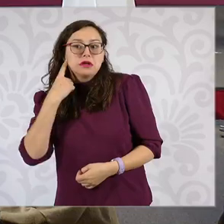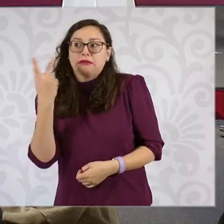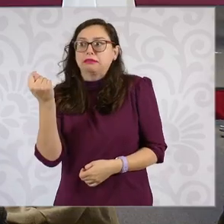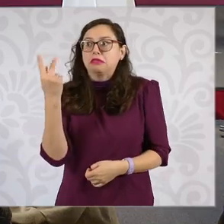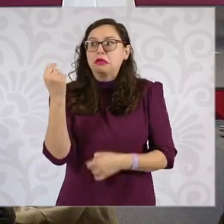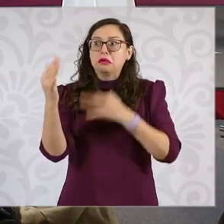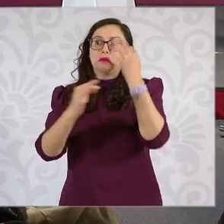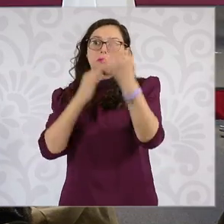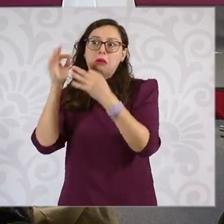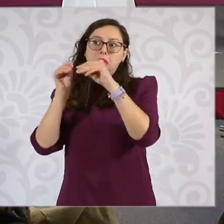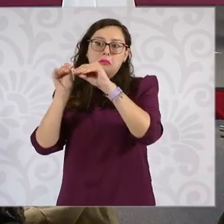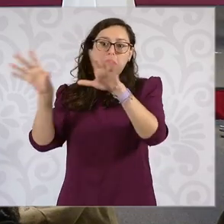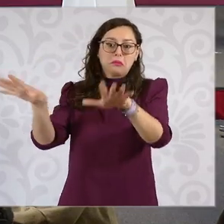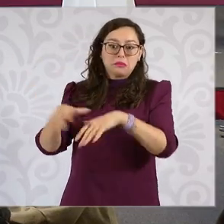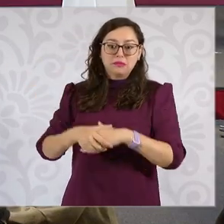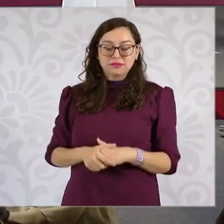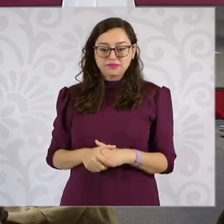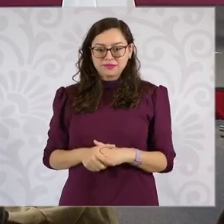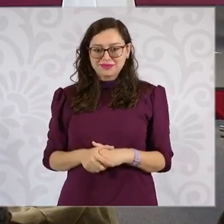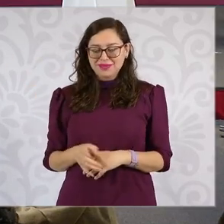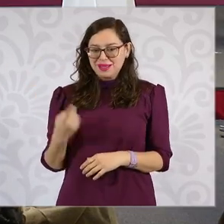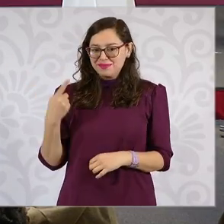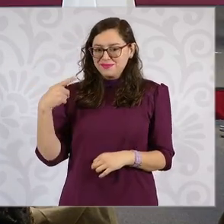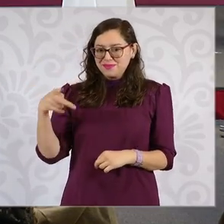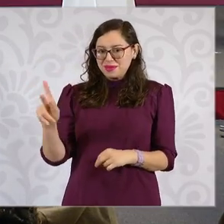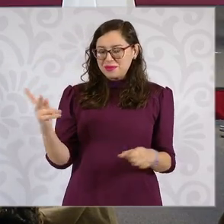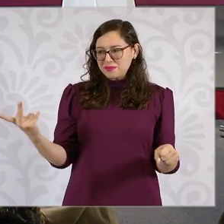¿Qué dice la ley de amparo?